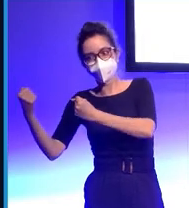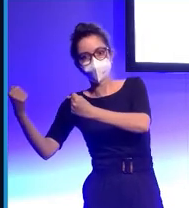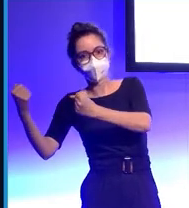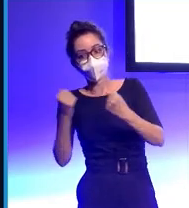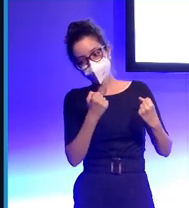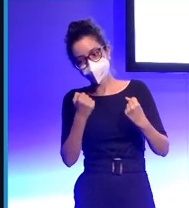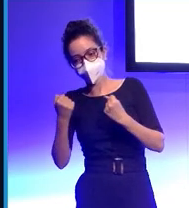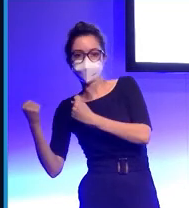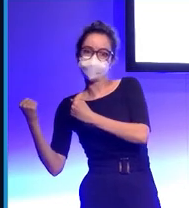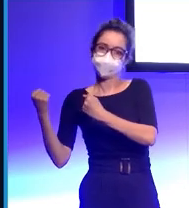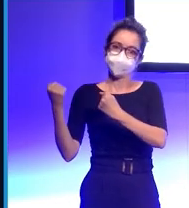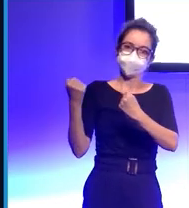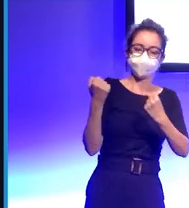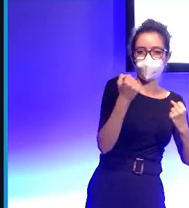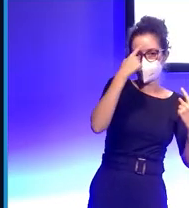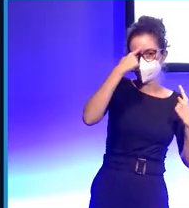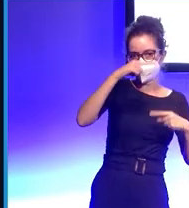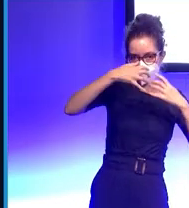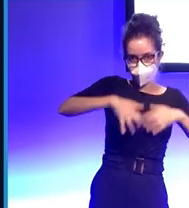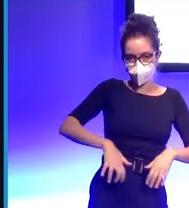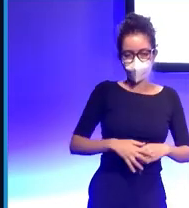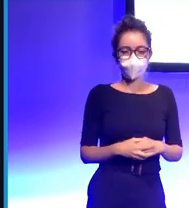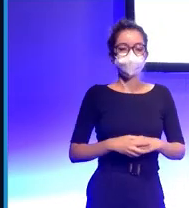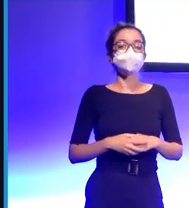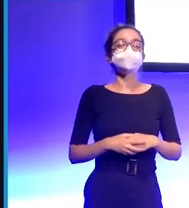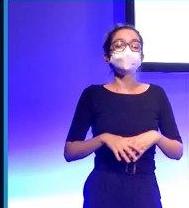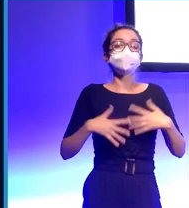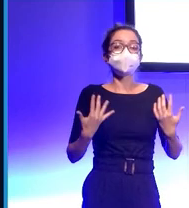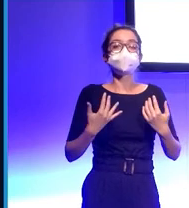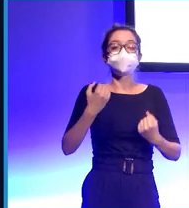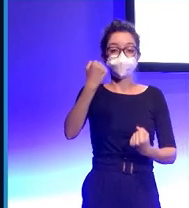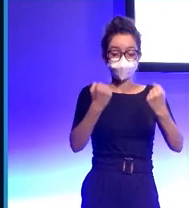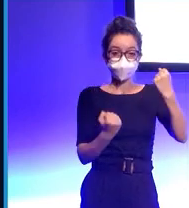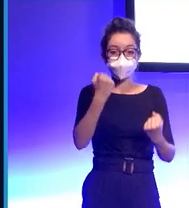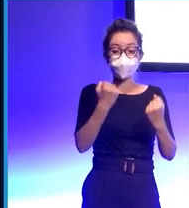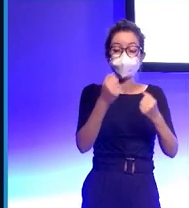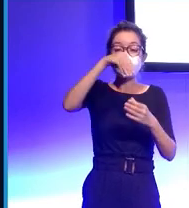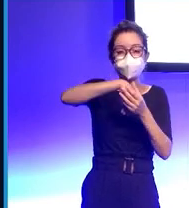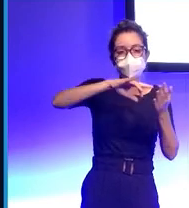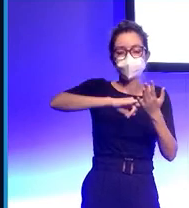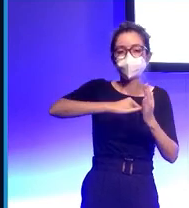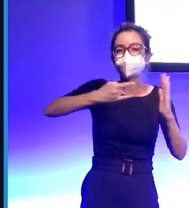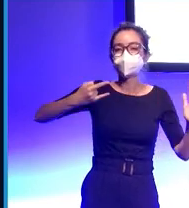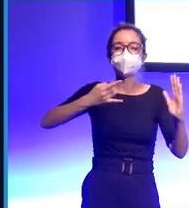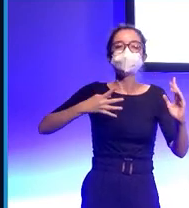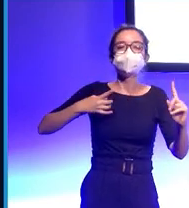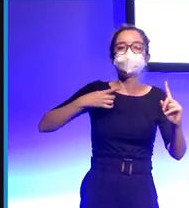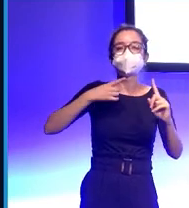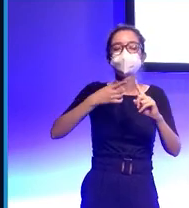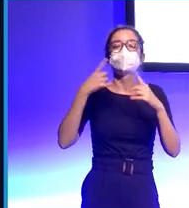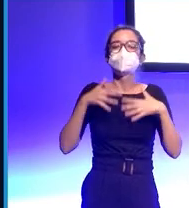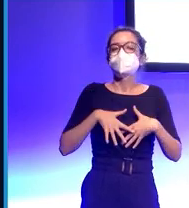conduciendo. Otra cosa interesante a hacer es dotar los coches de la tecnología necesaria para poder percibir estados